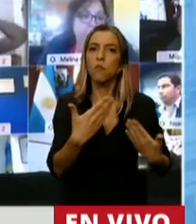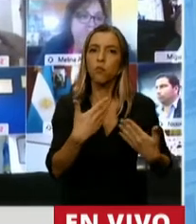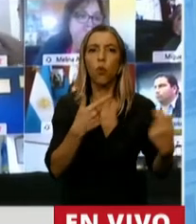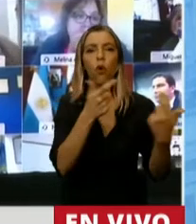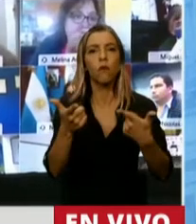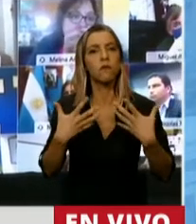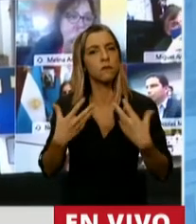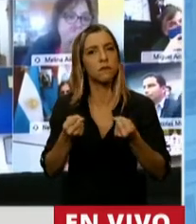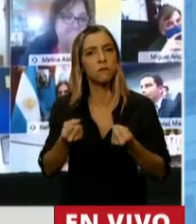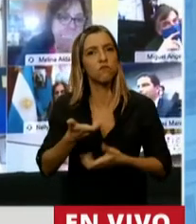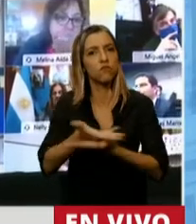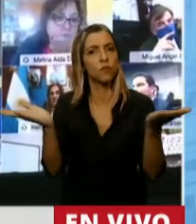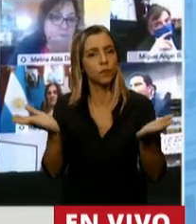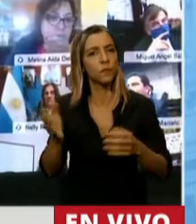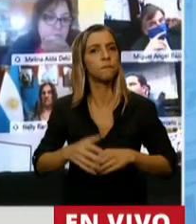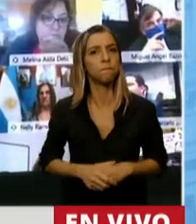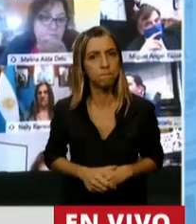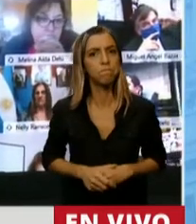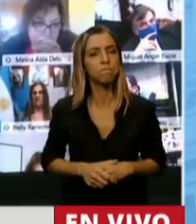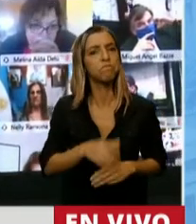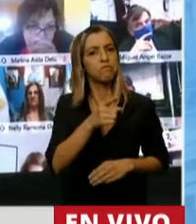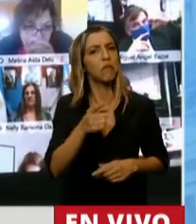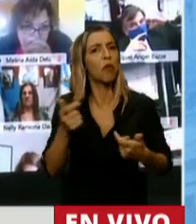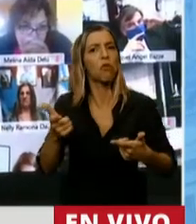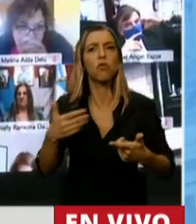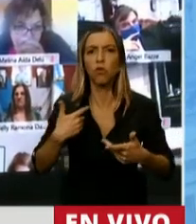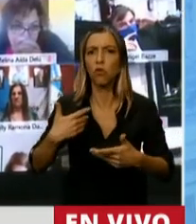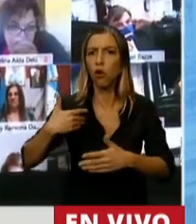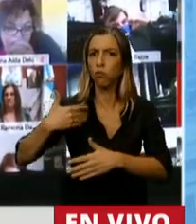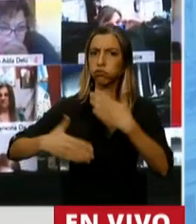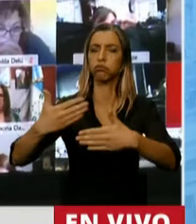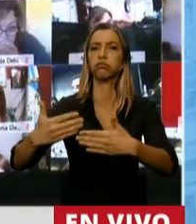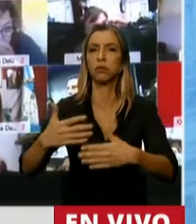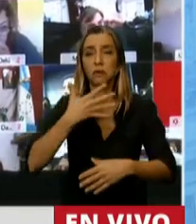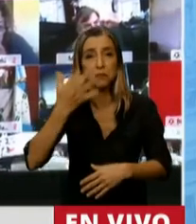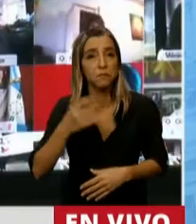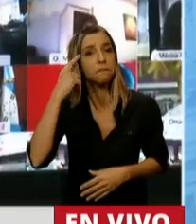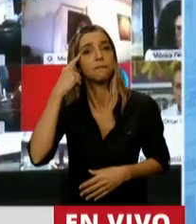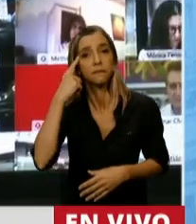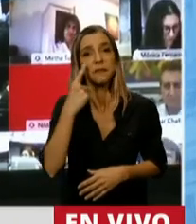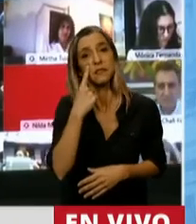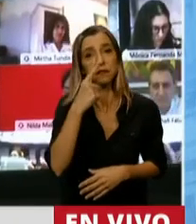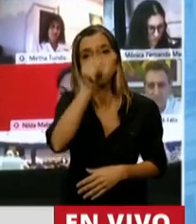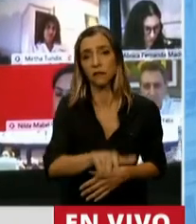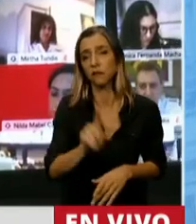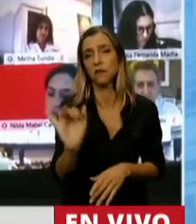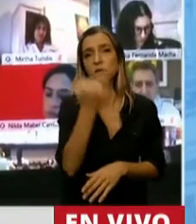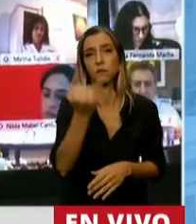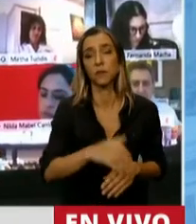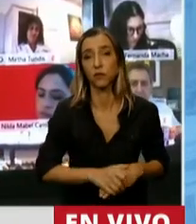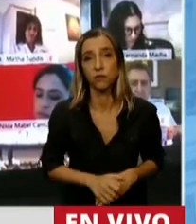salud pública de la ciudad de Rosario. Podemos decir que fue el mejor intendente de la democracia.